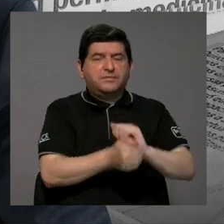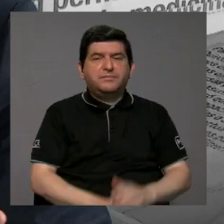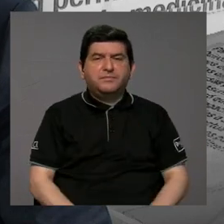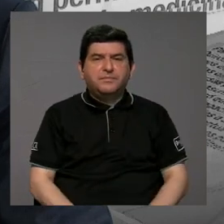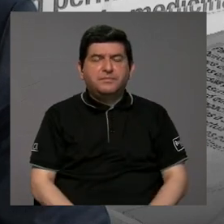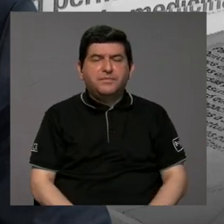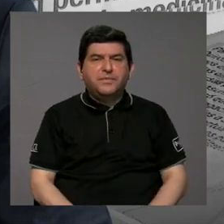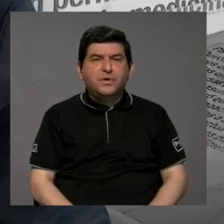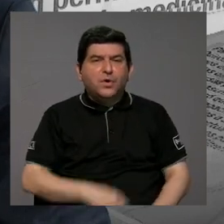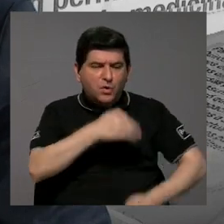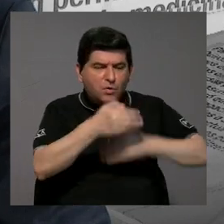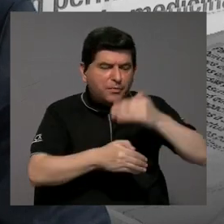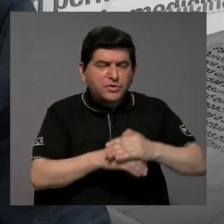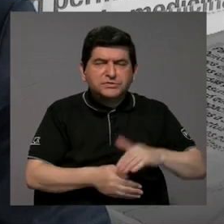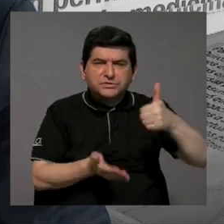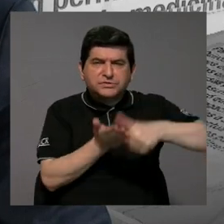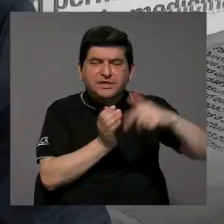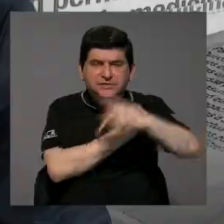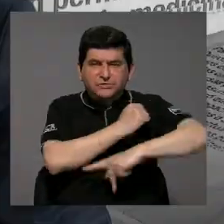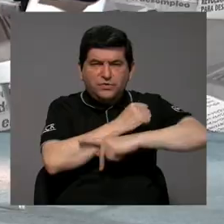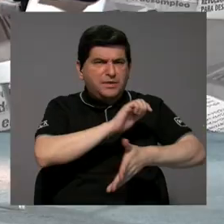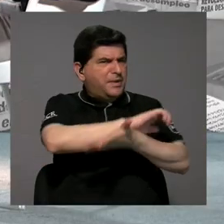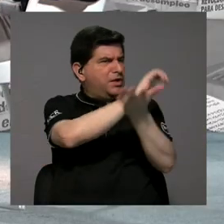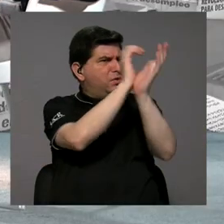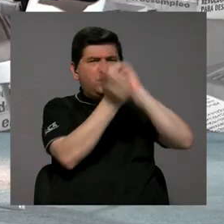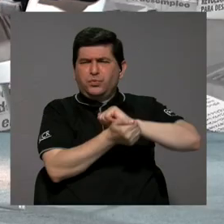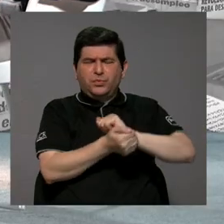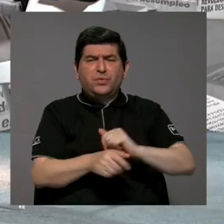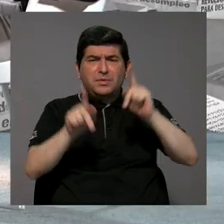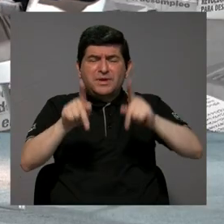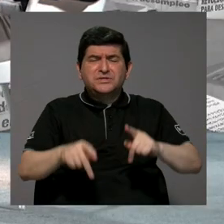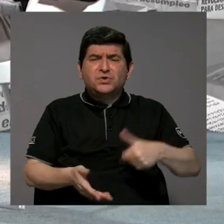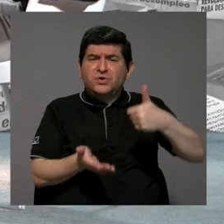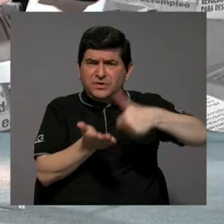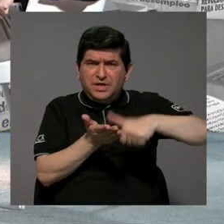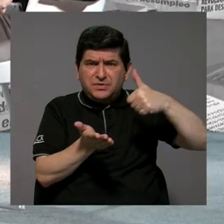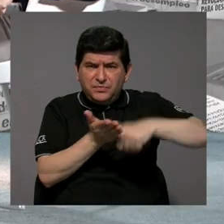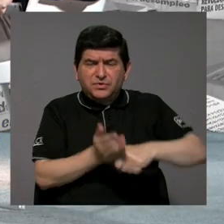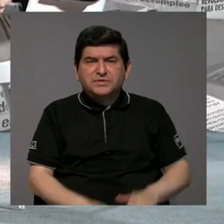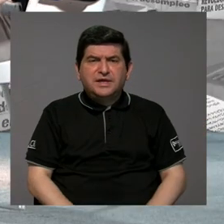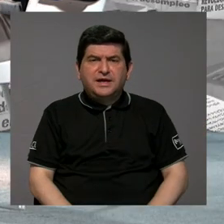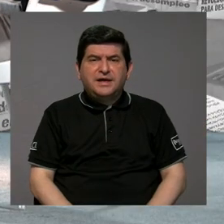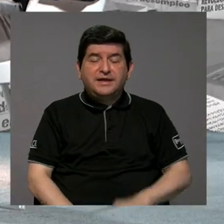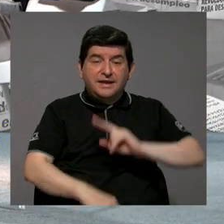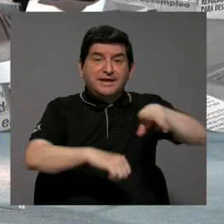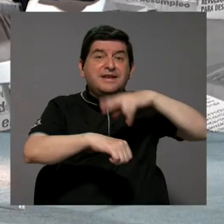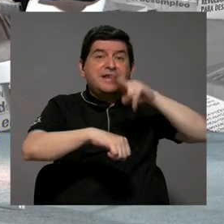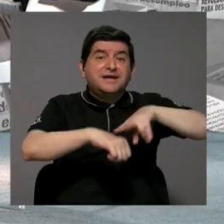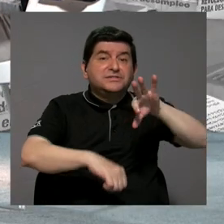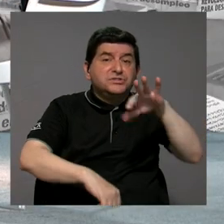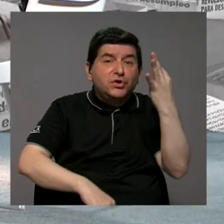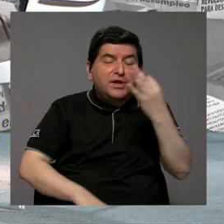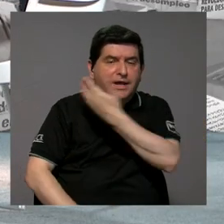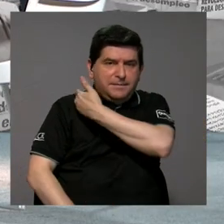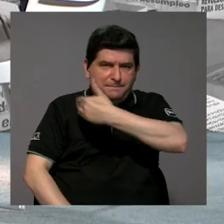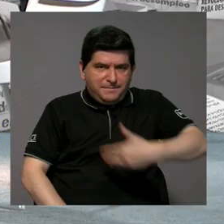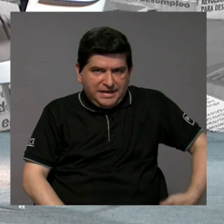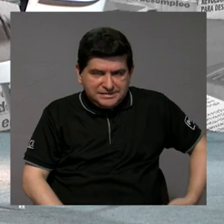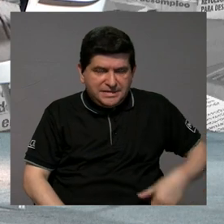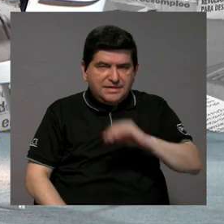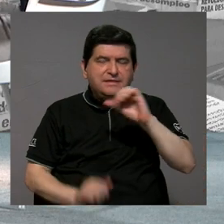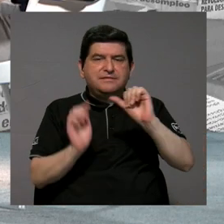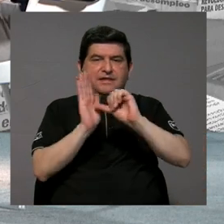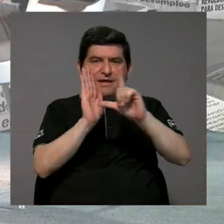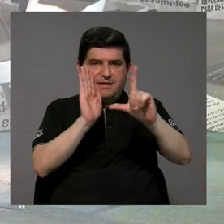ejemplo, los patrones de votación en el país han cambiado mucho. La mayoría de la gente que vota para elecciones nacionales, es decir, de presidente